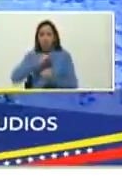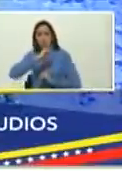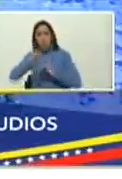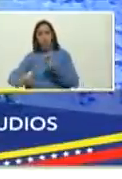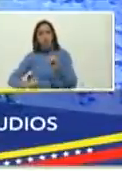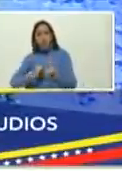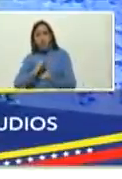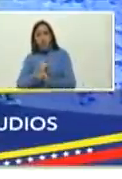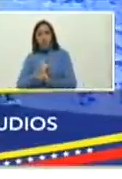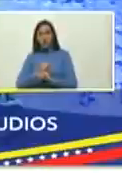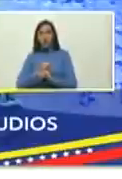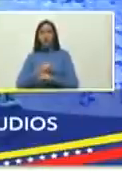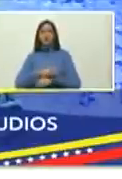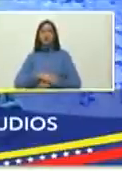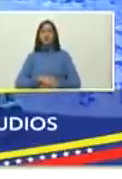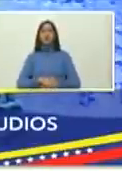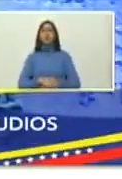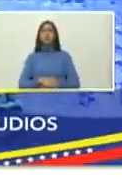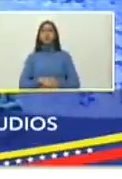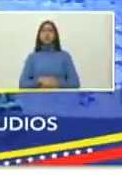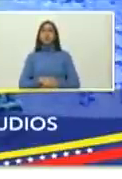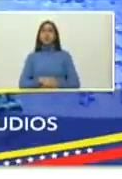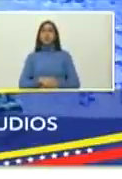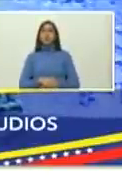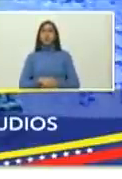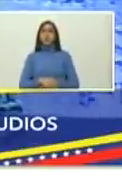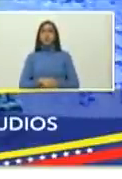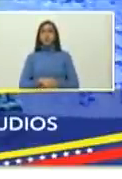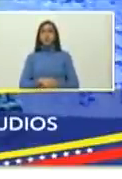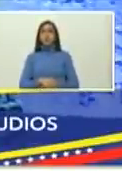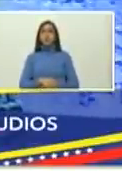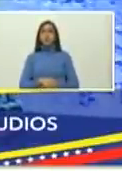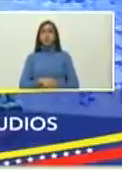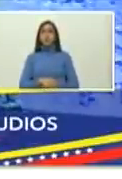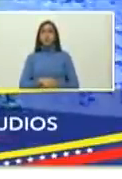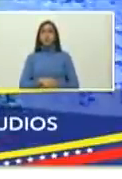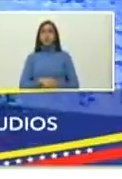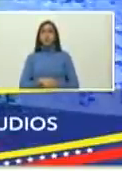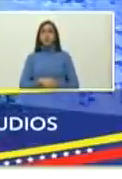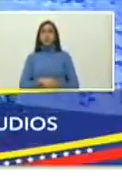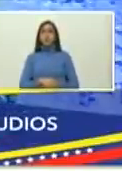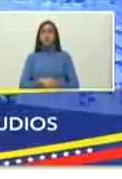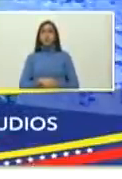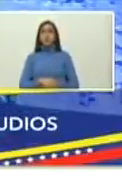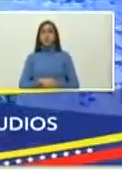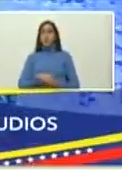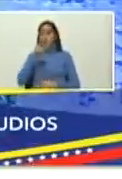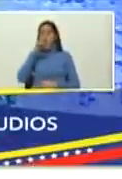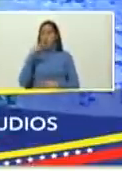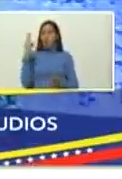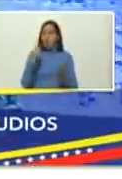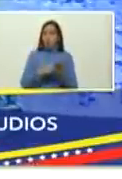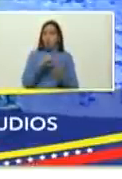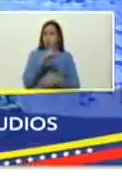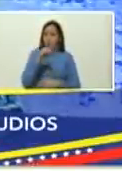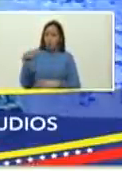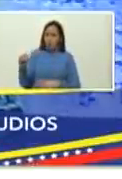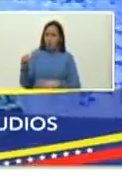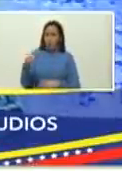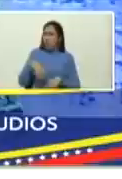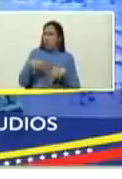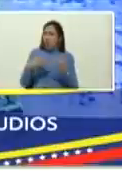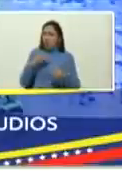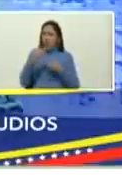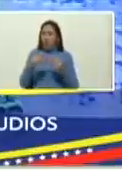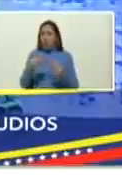que el año 2020 ha sido